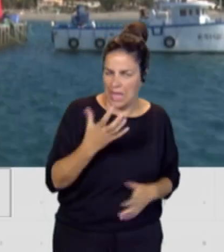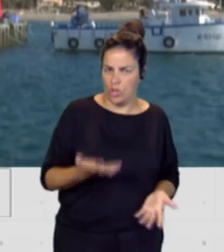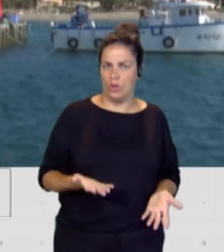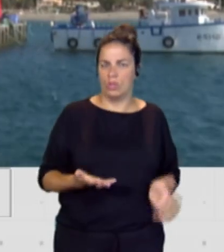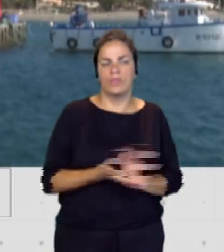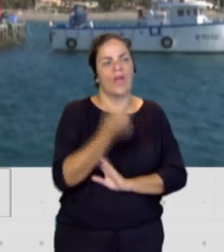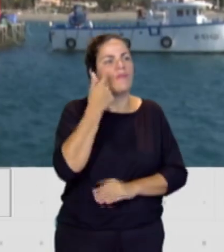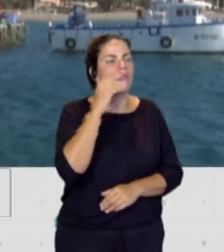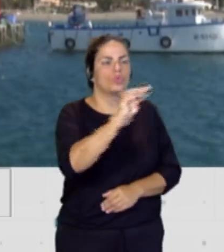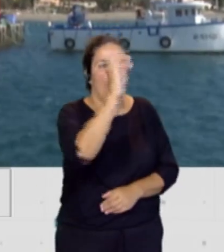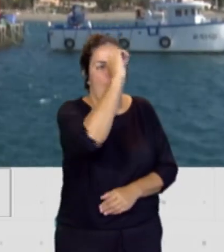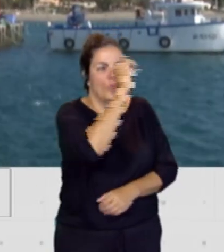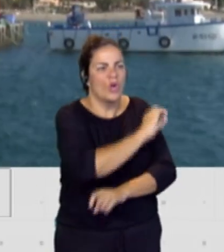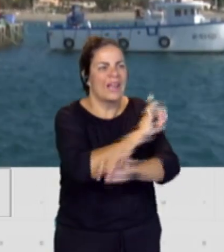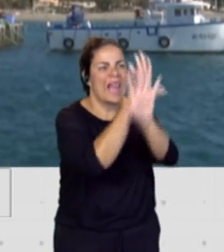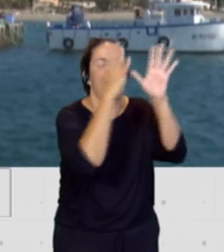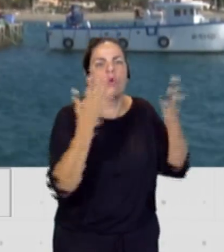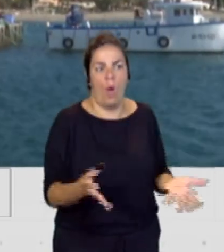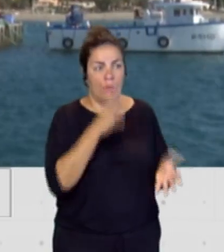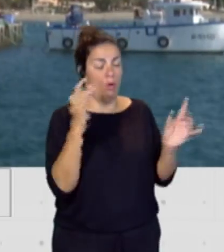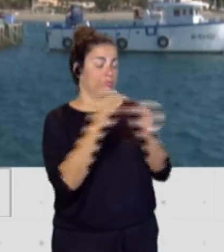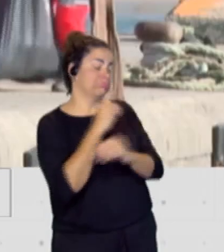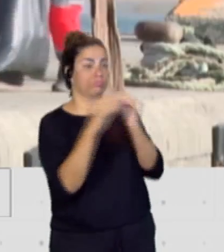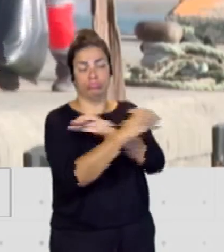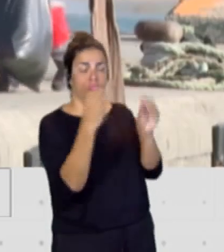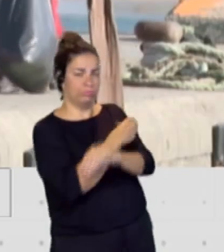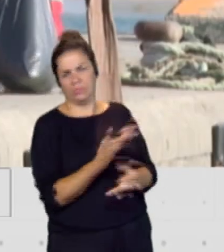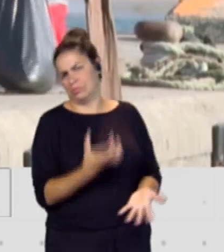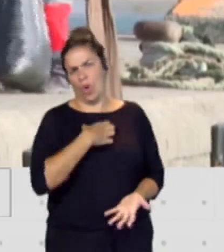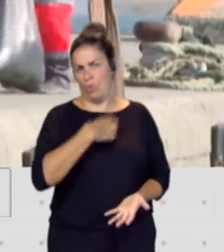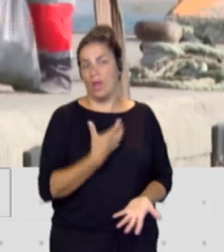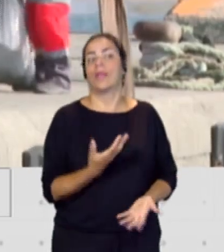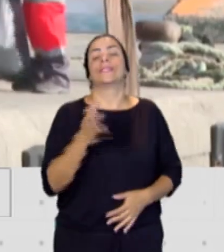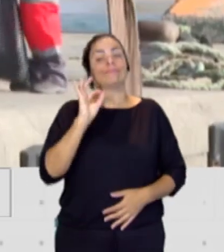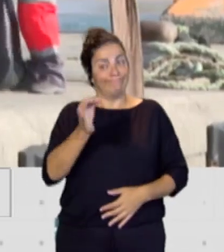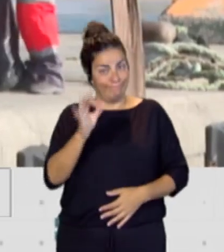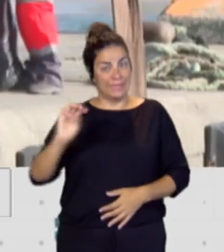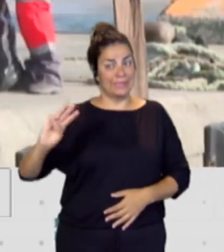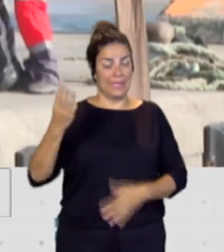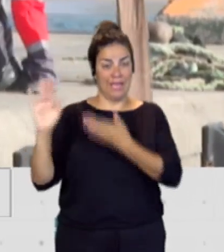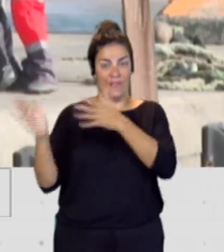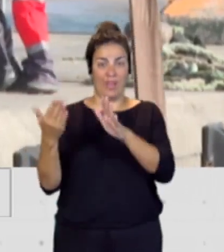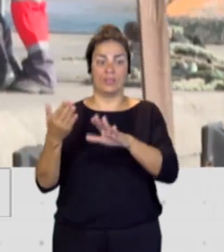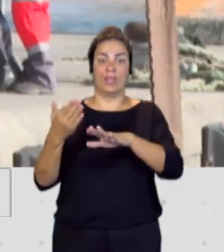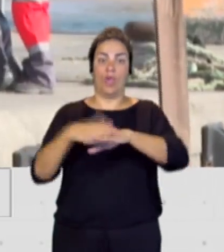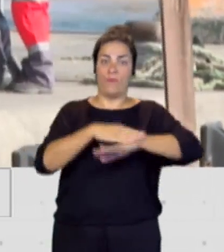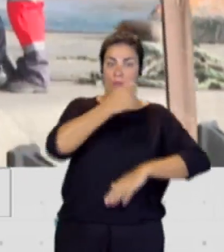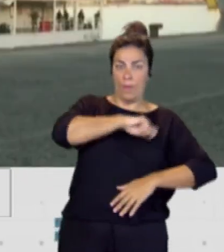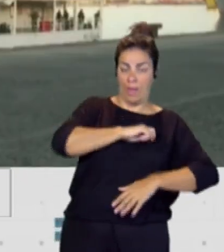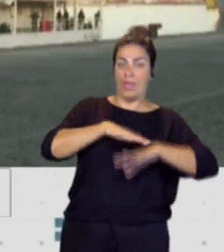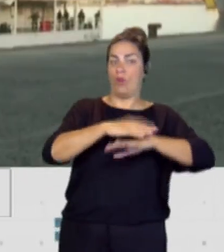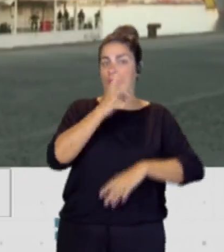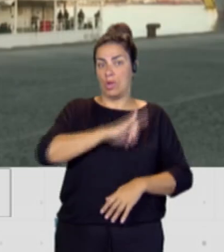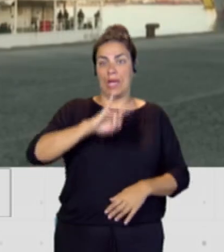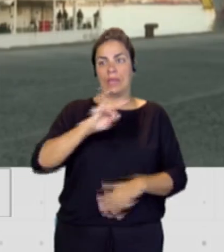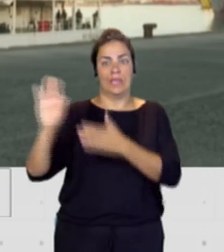posicione sin contradicciones. Es cierto que esa tercera fase entre el gobierno de España y el gobierno de Canarias en la que